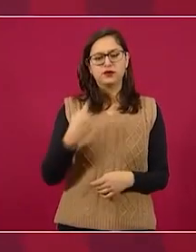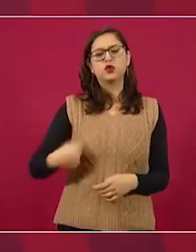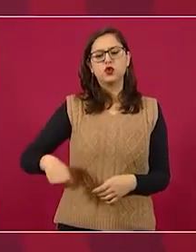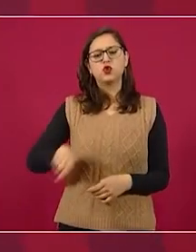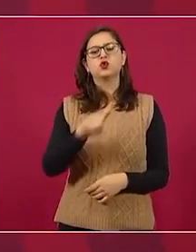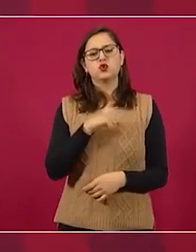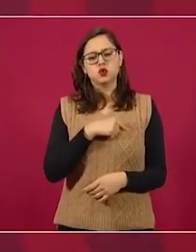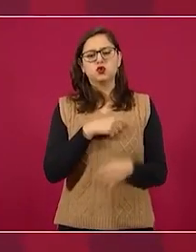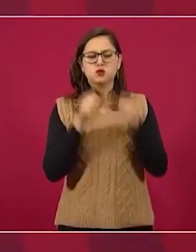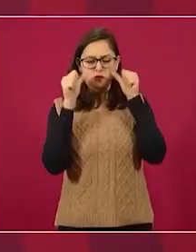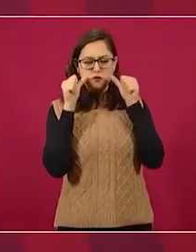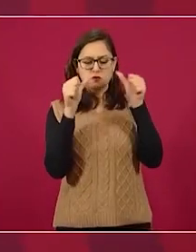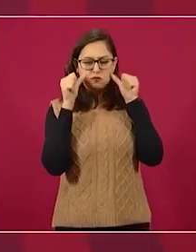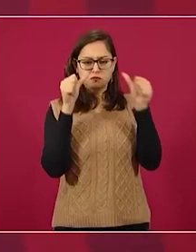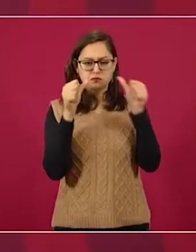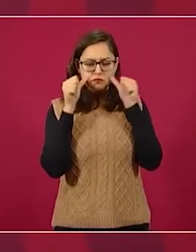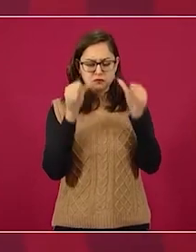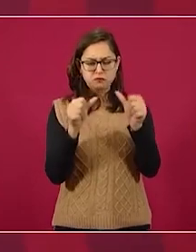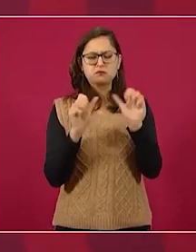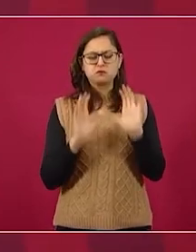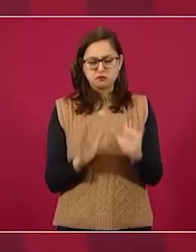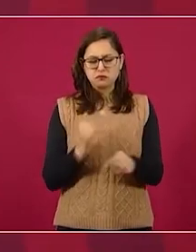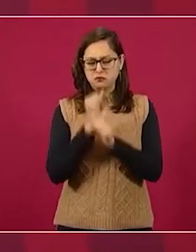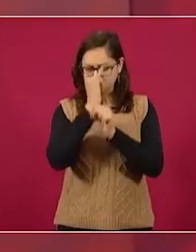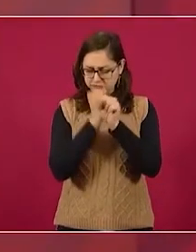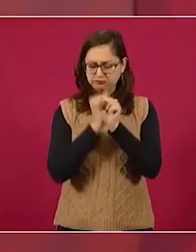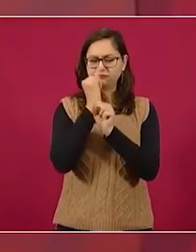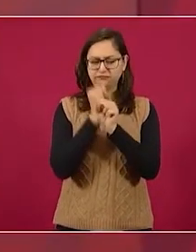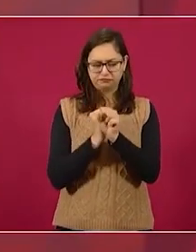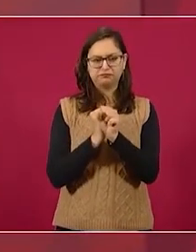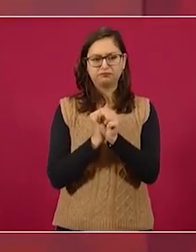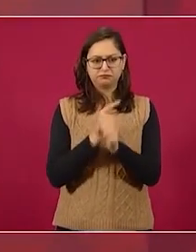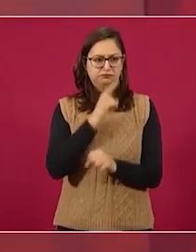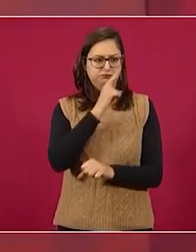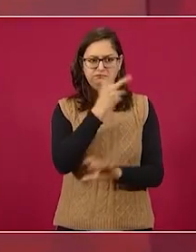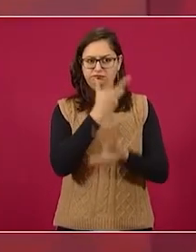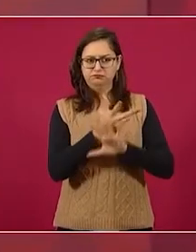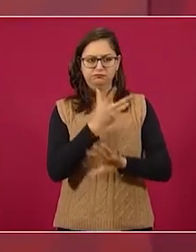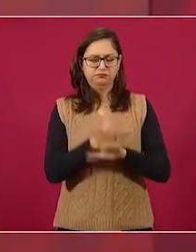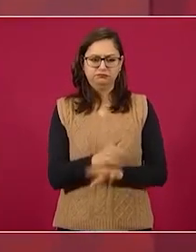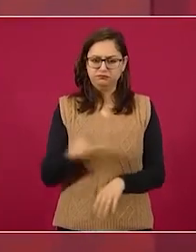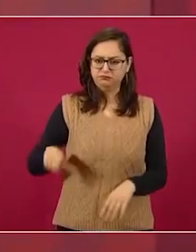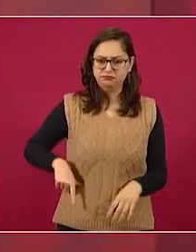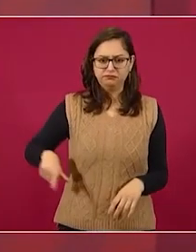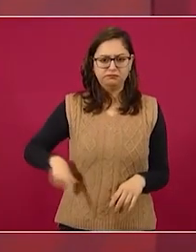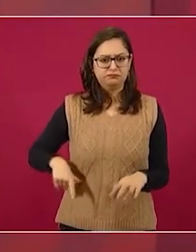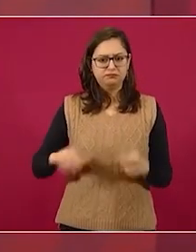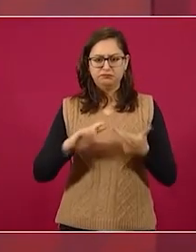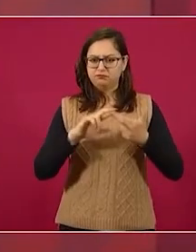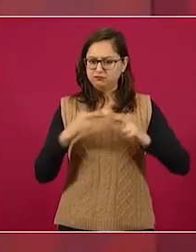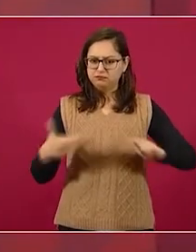lo estamos viendo, llevamos muy buena relación con el gobierno de los Estados Unidos, pero es